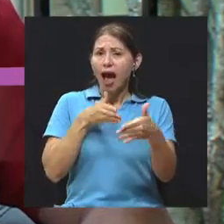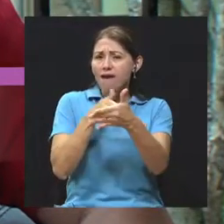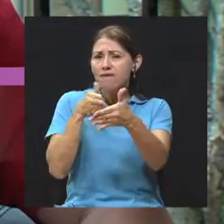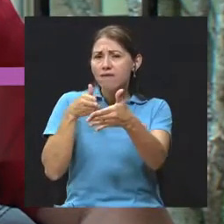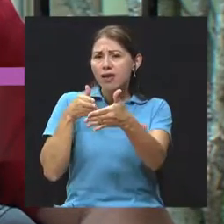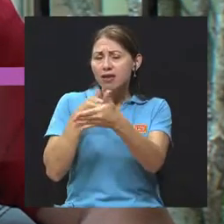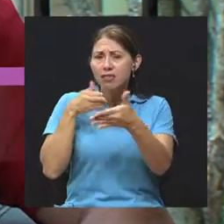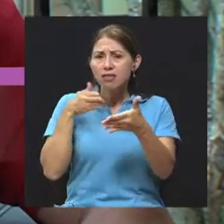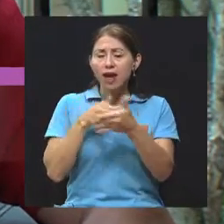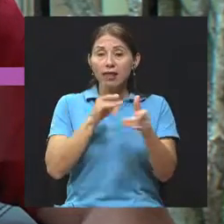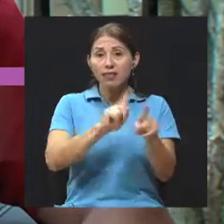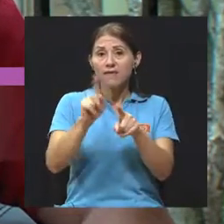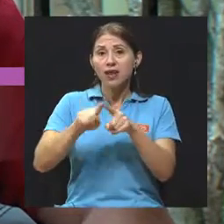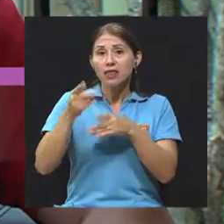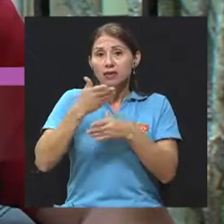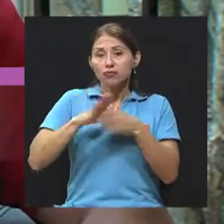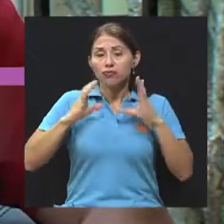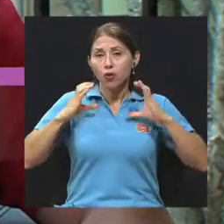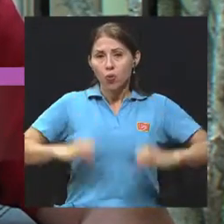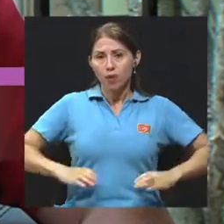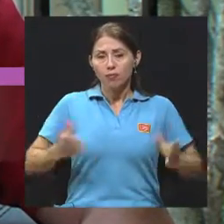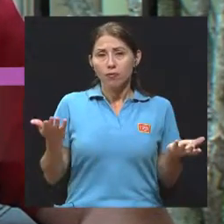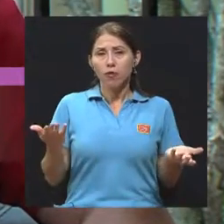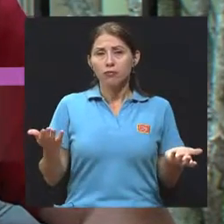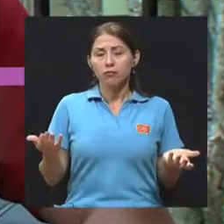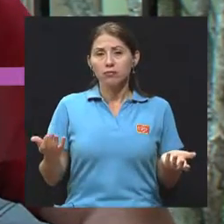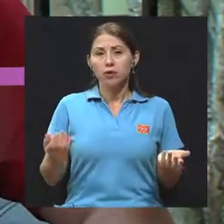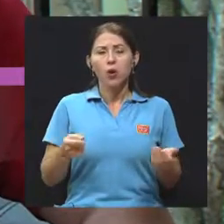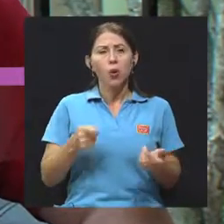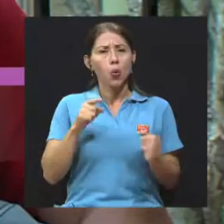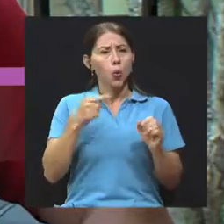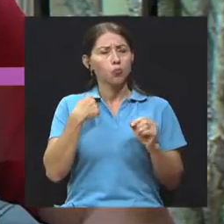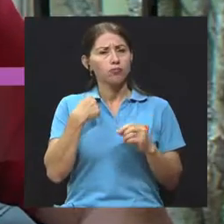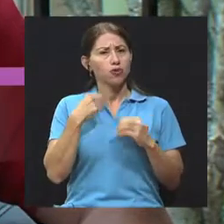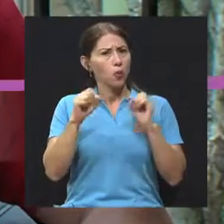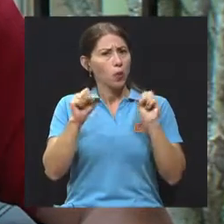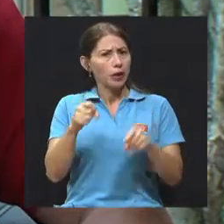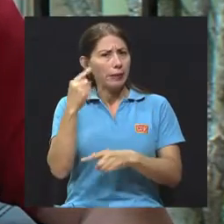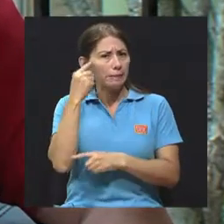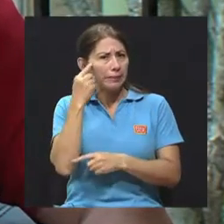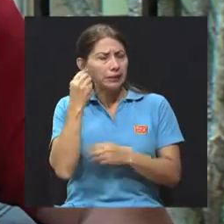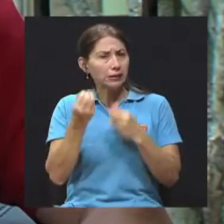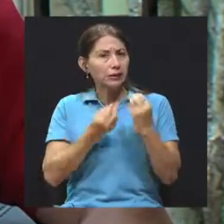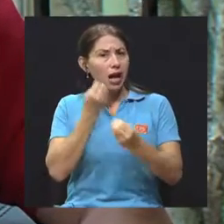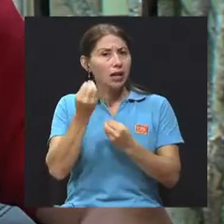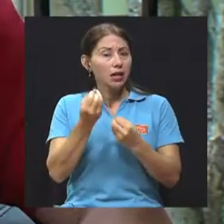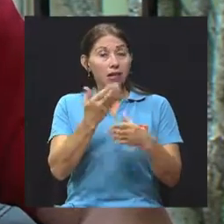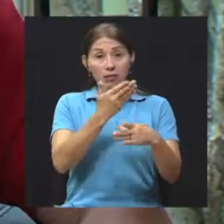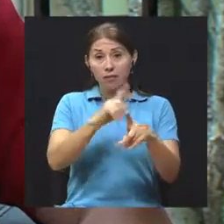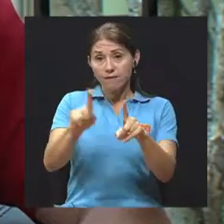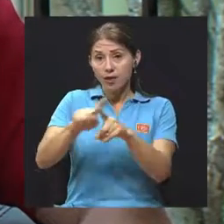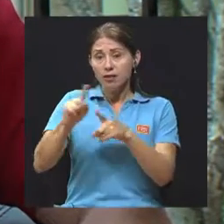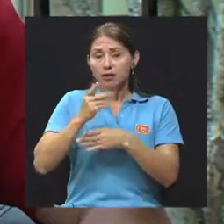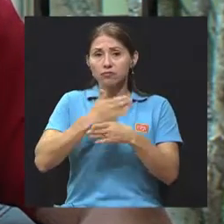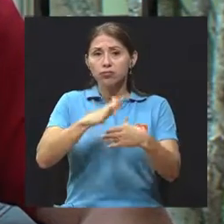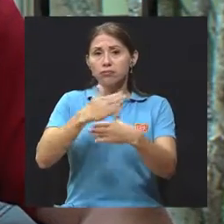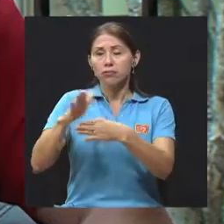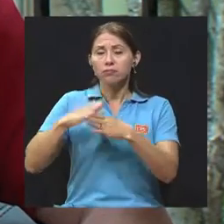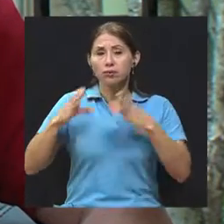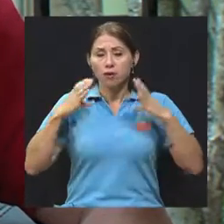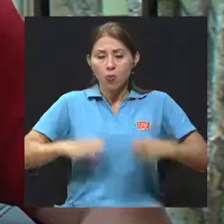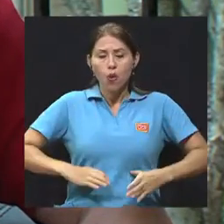órganos del cuerpo. ¿Uno podría sospechar de que en todos estos órganos hay como una